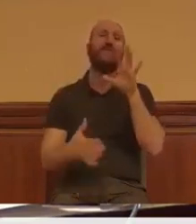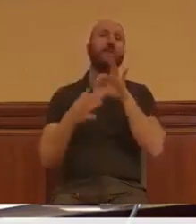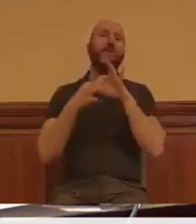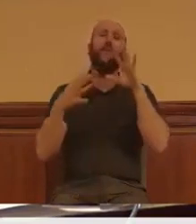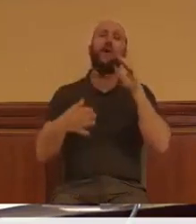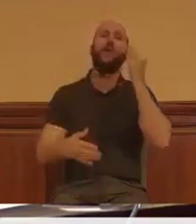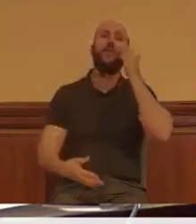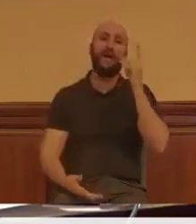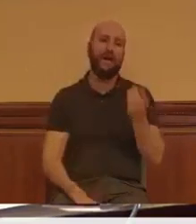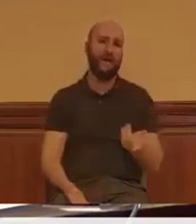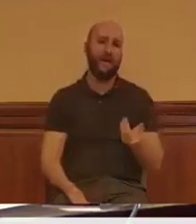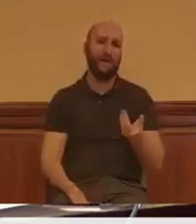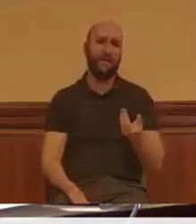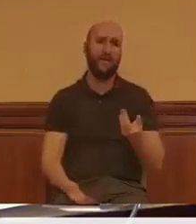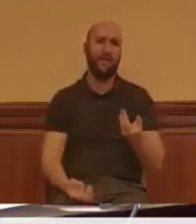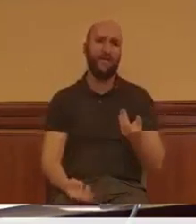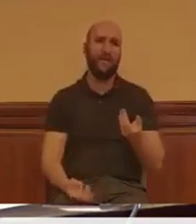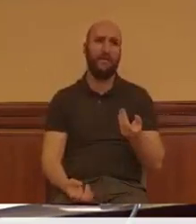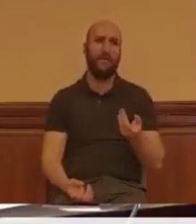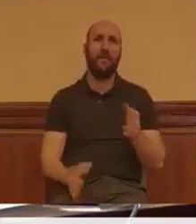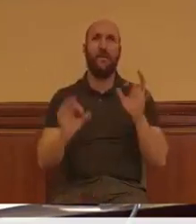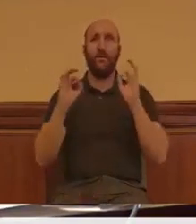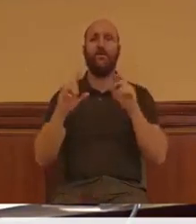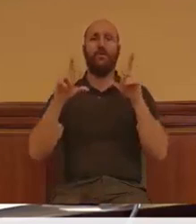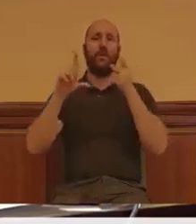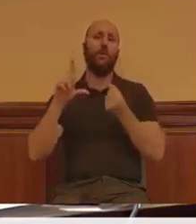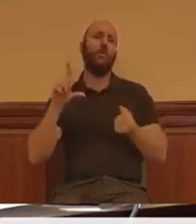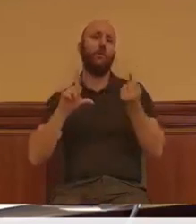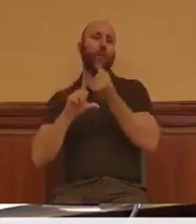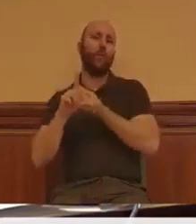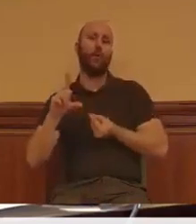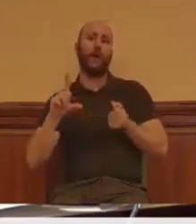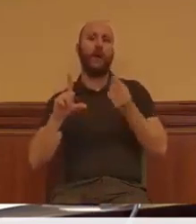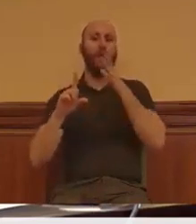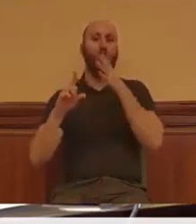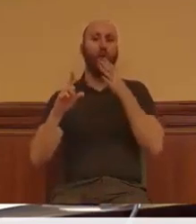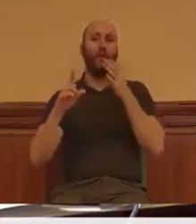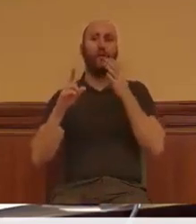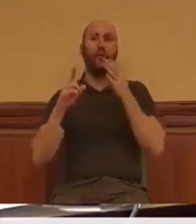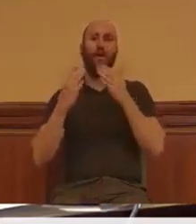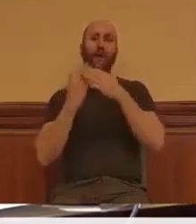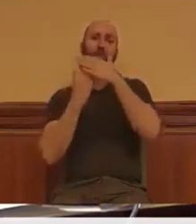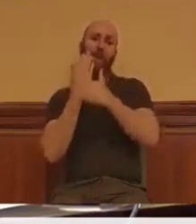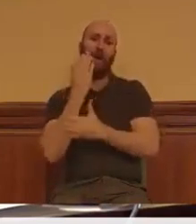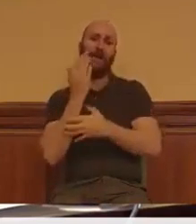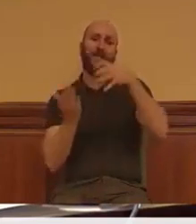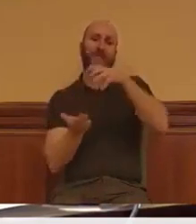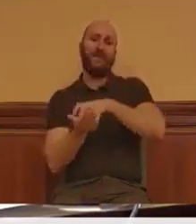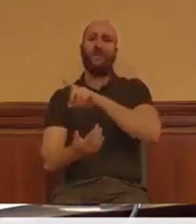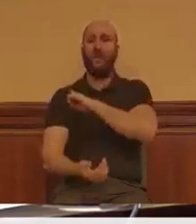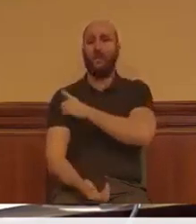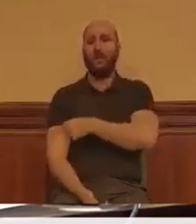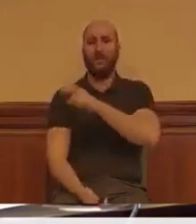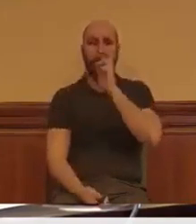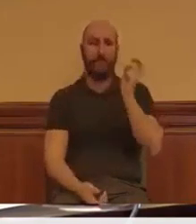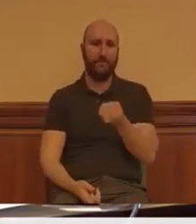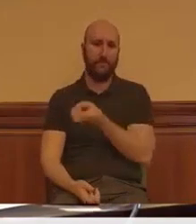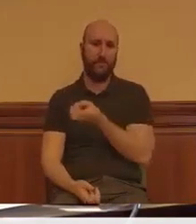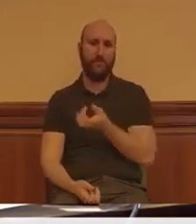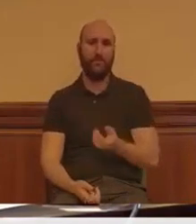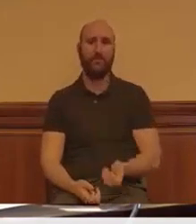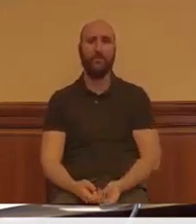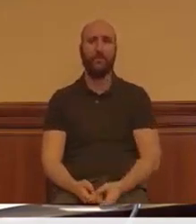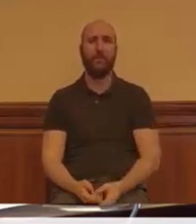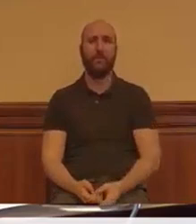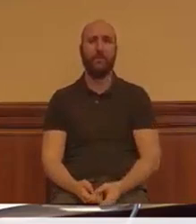pegaba el mural porque estaba en la pared de un polideportivo. Y nosotros creemos